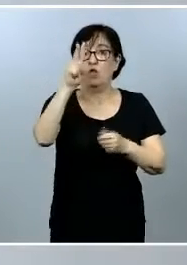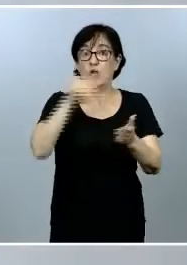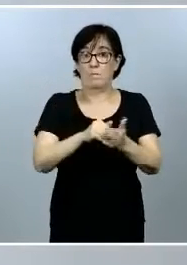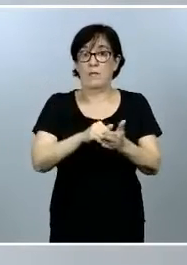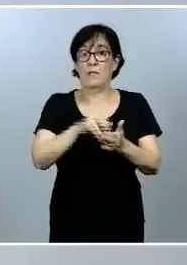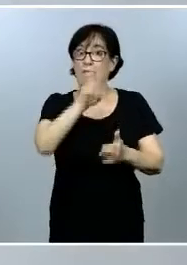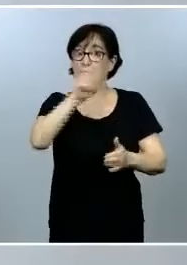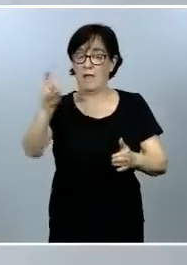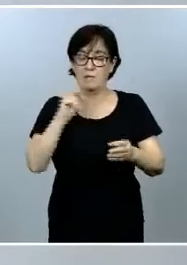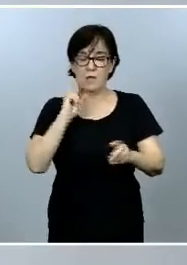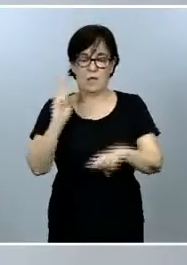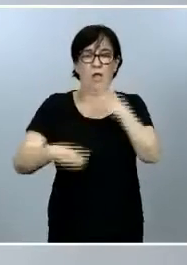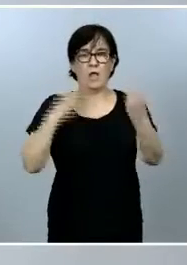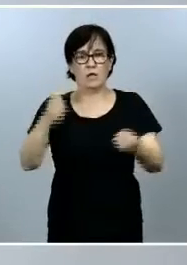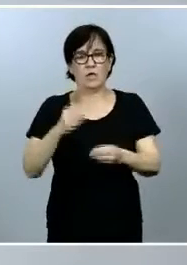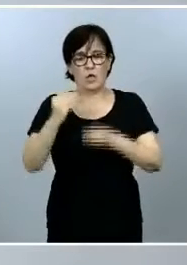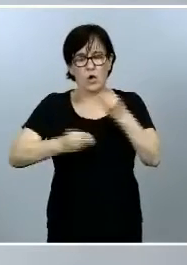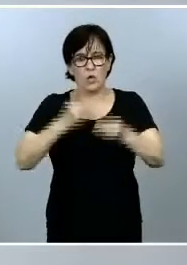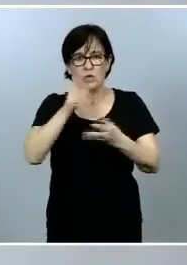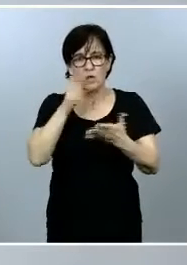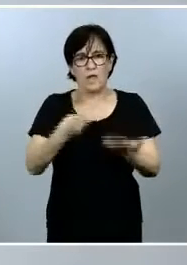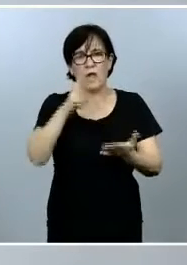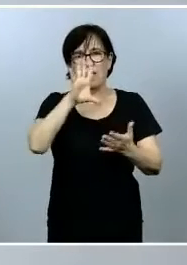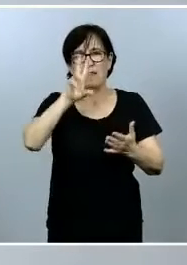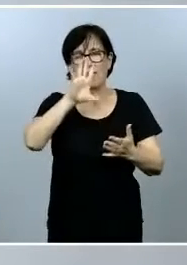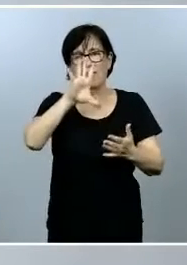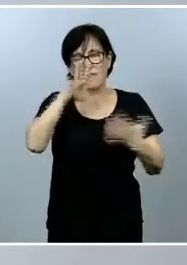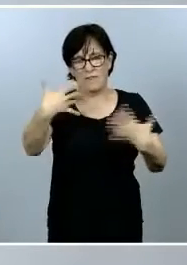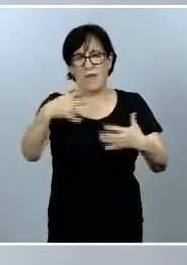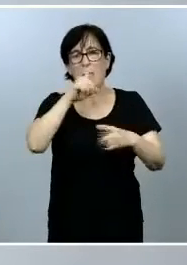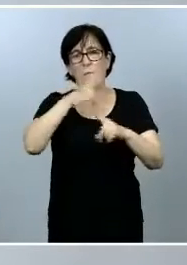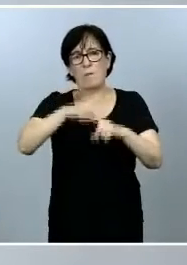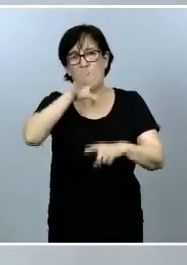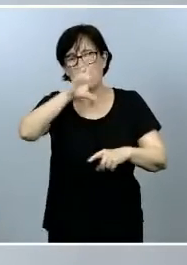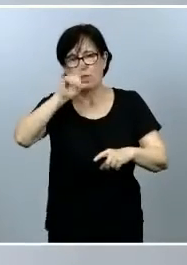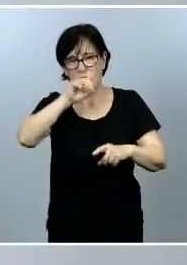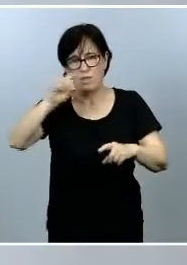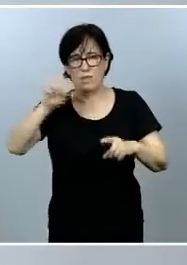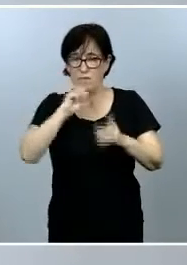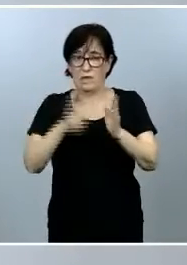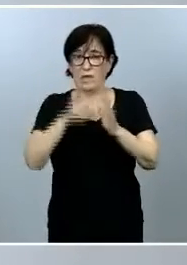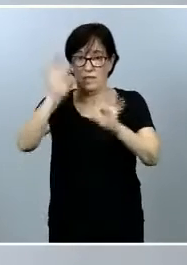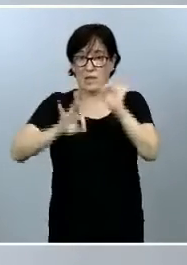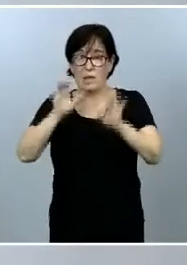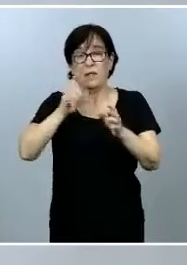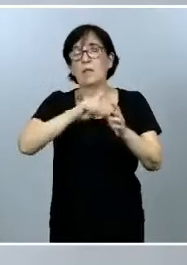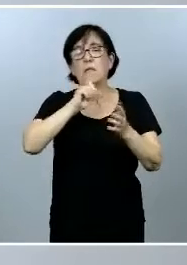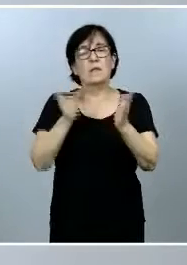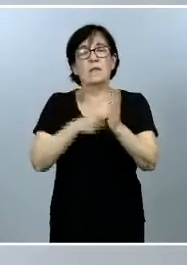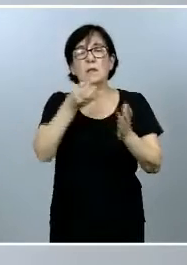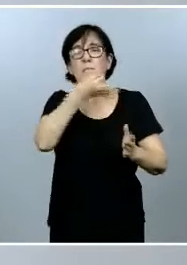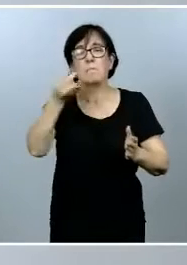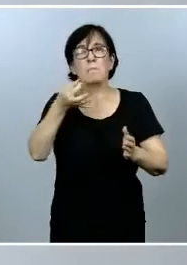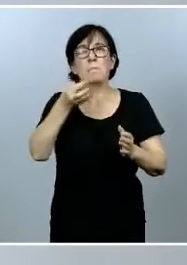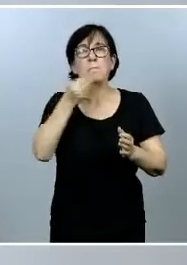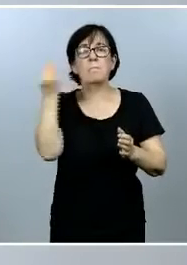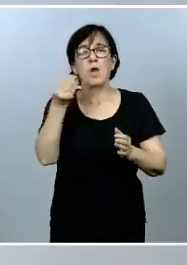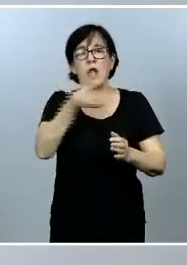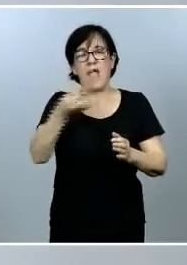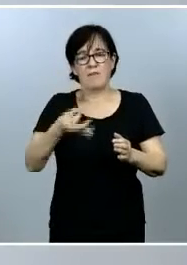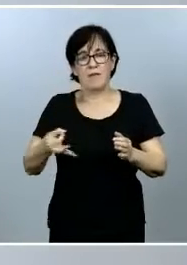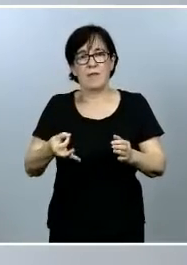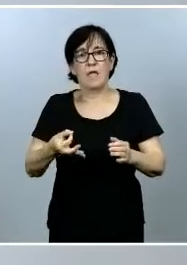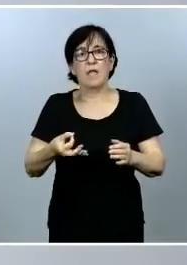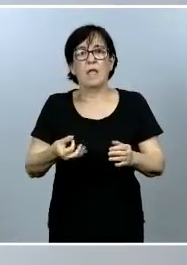reutilizar hasta un 10% los residuos municipales y mejorar hasta un 10% la eficiencia en el consumo de agua.